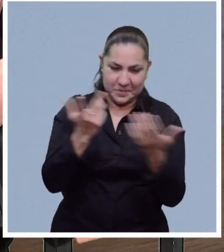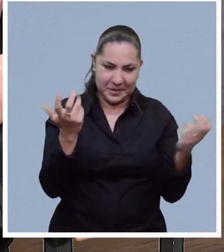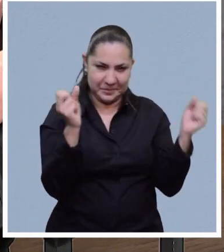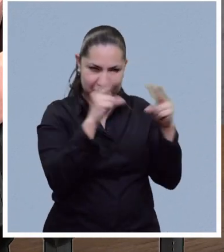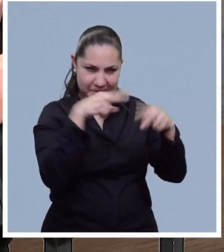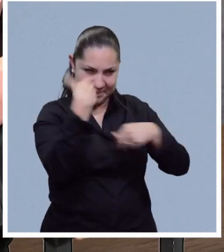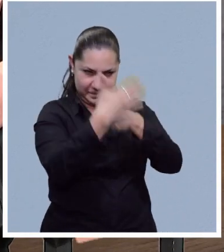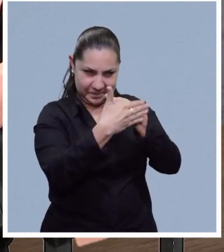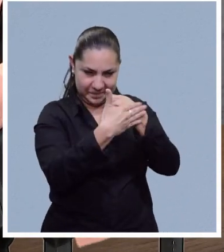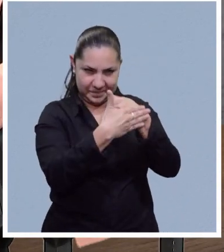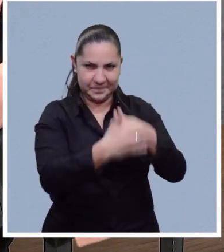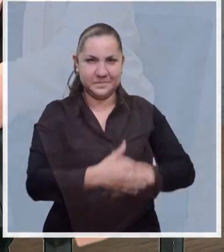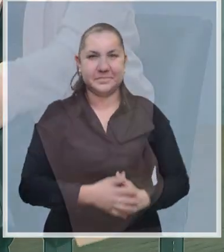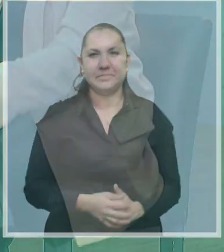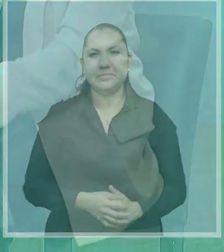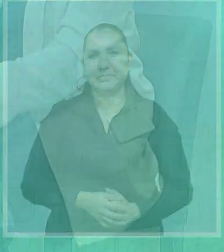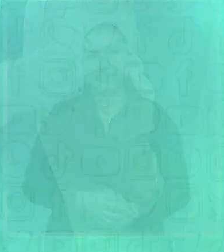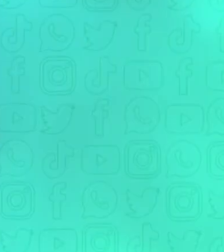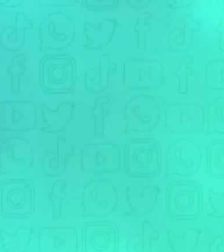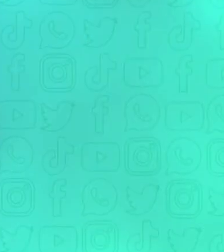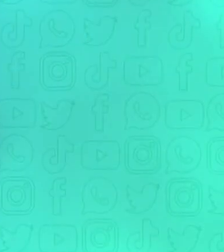vemos la próxima. Pau, hasta la próxima. Bye.